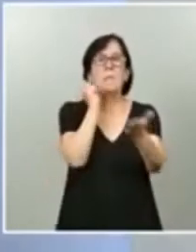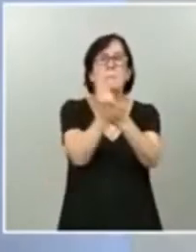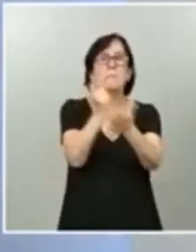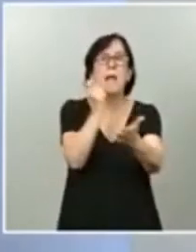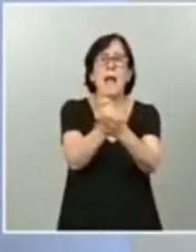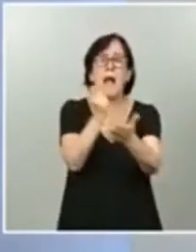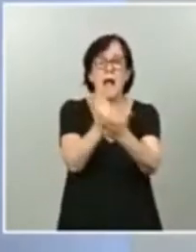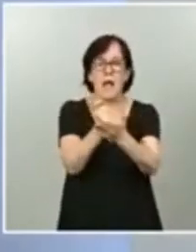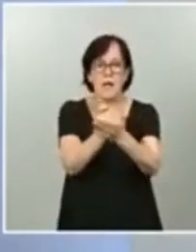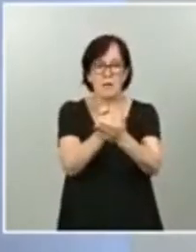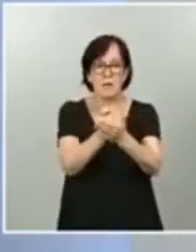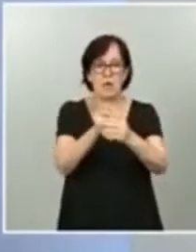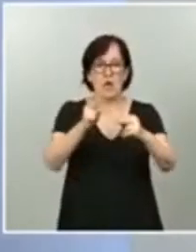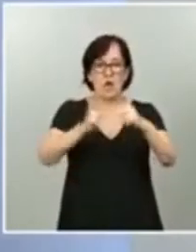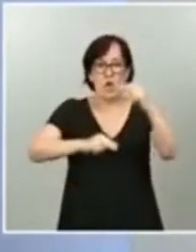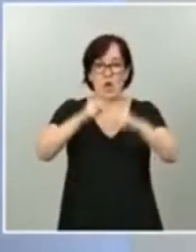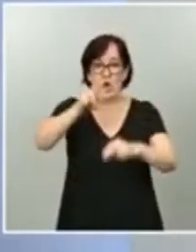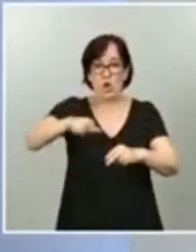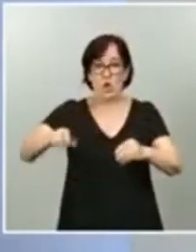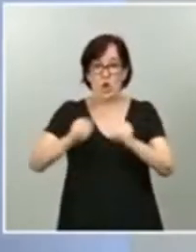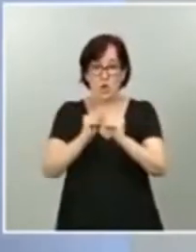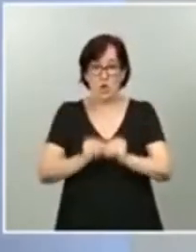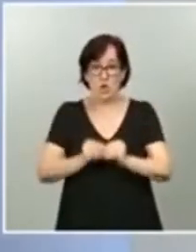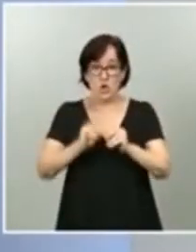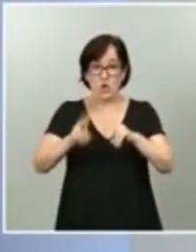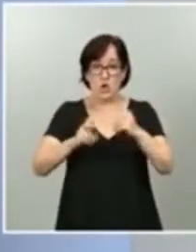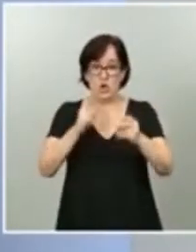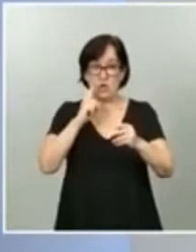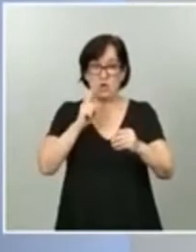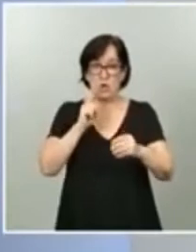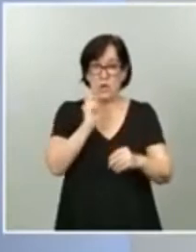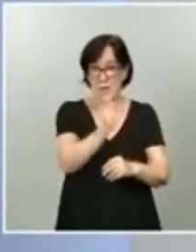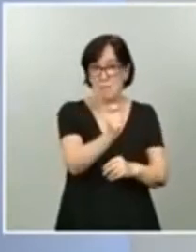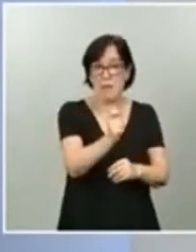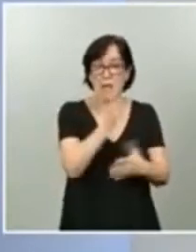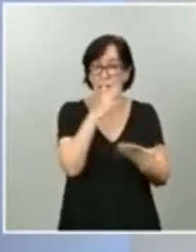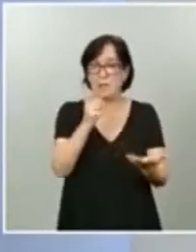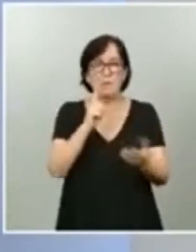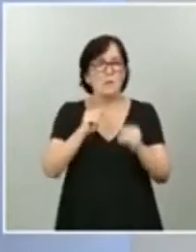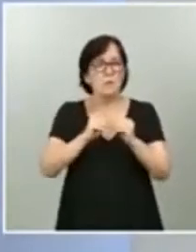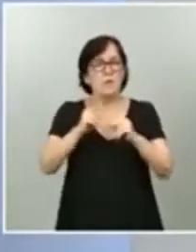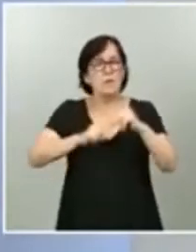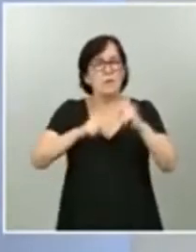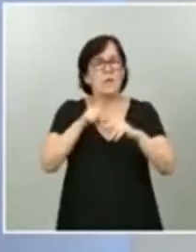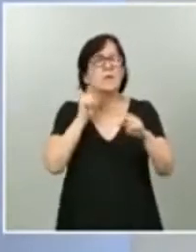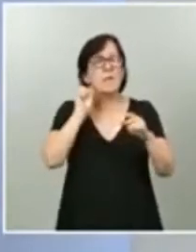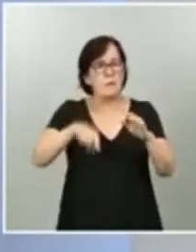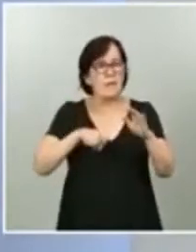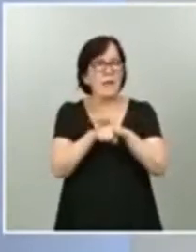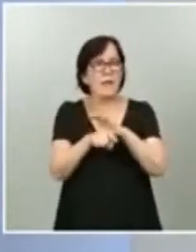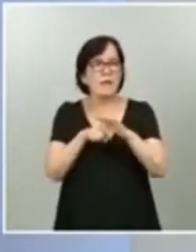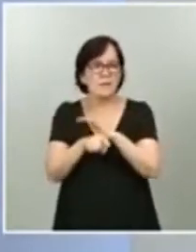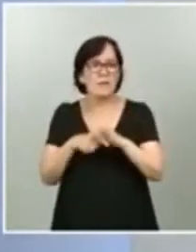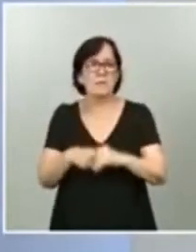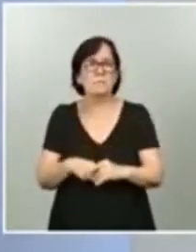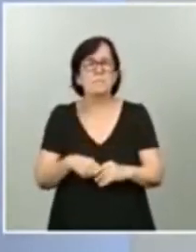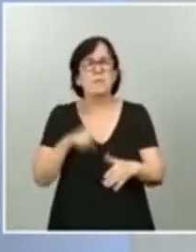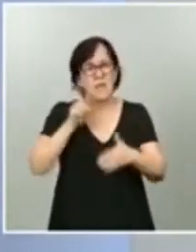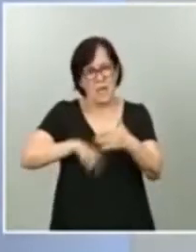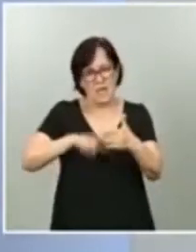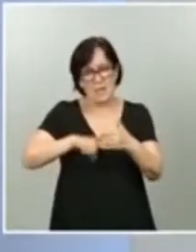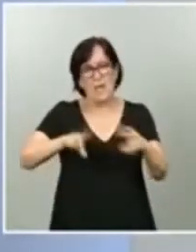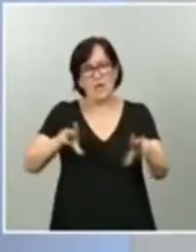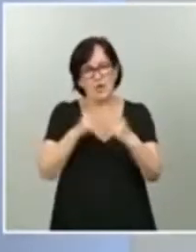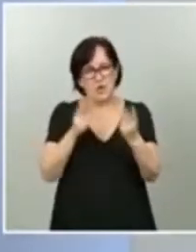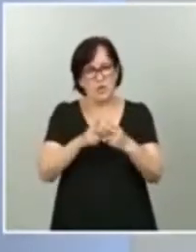constructores este canon. No solamente construirían, sino que tendrían que gestionar también ese alquiler social por ese